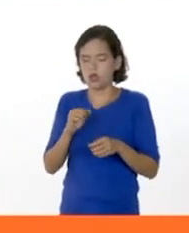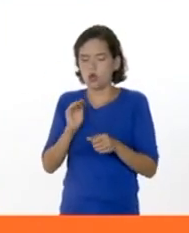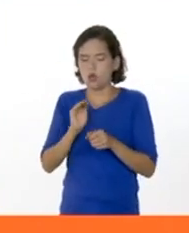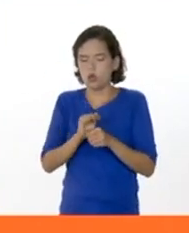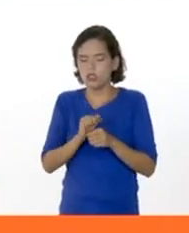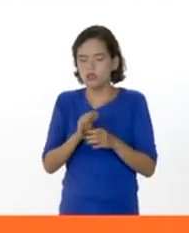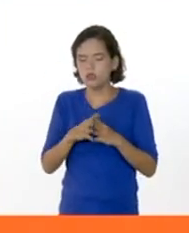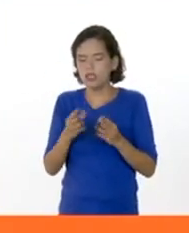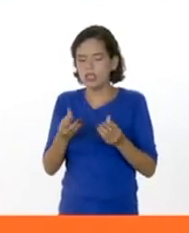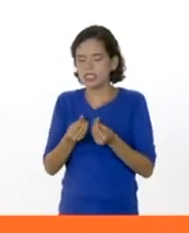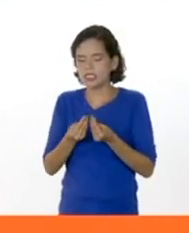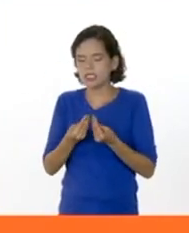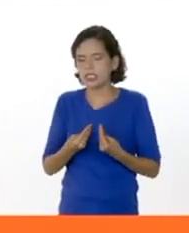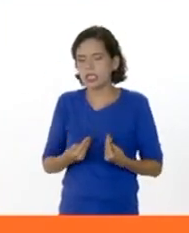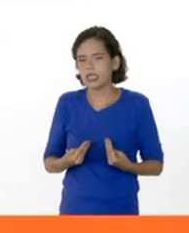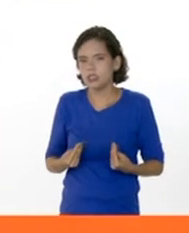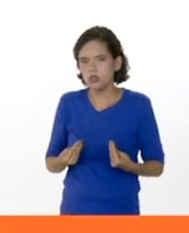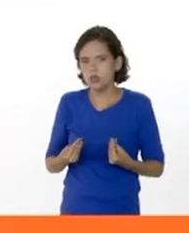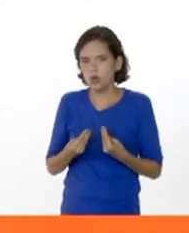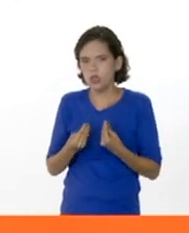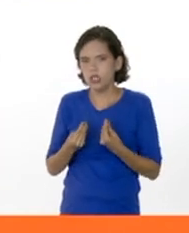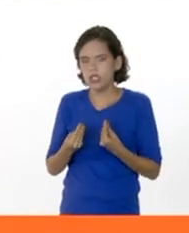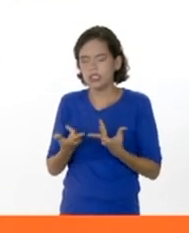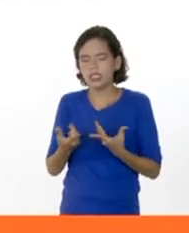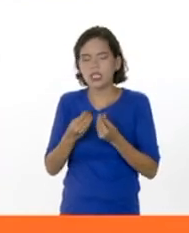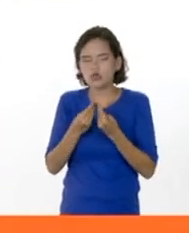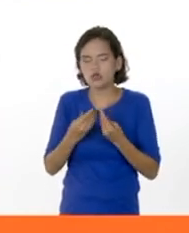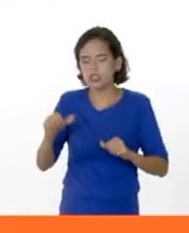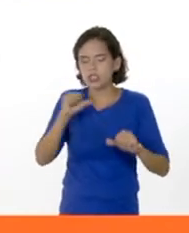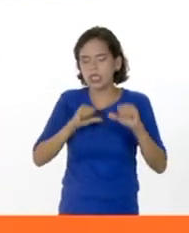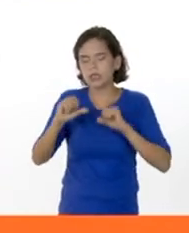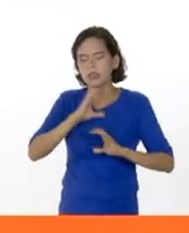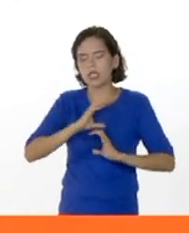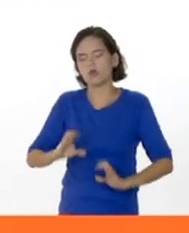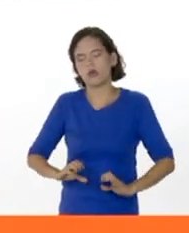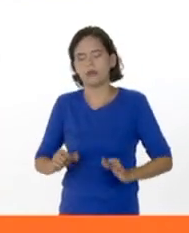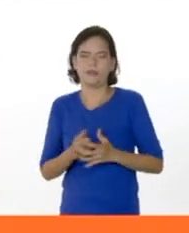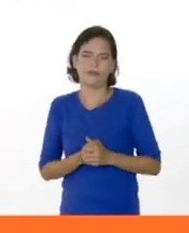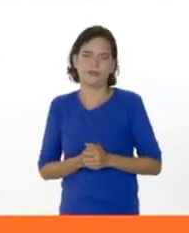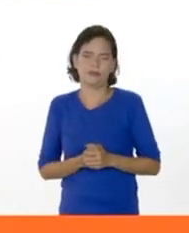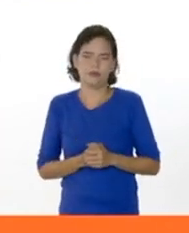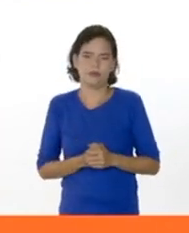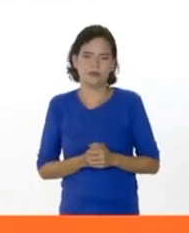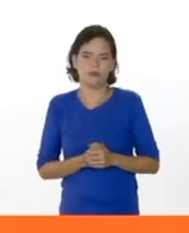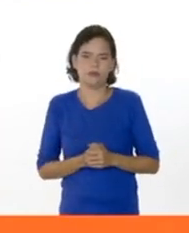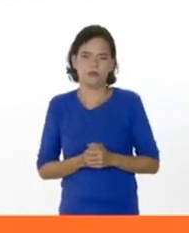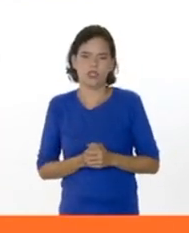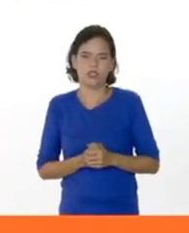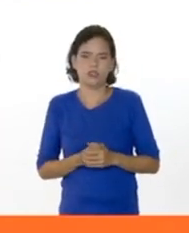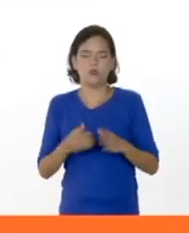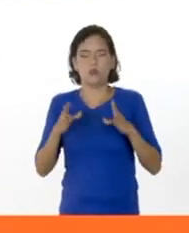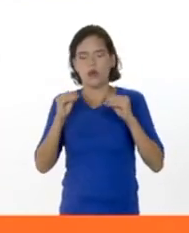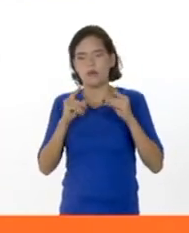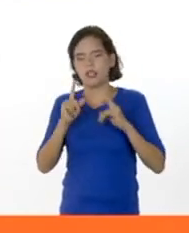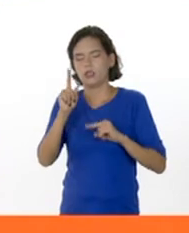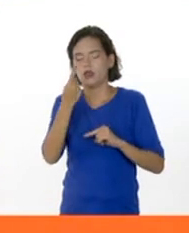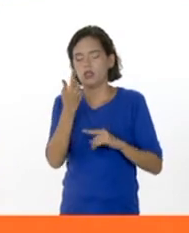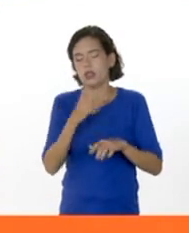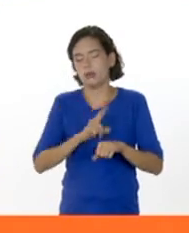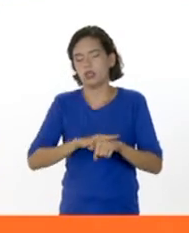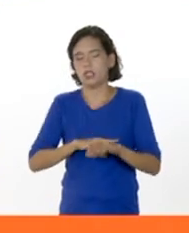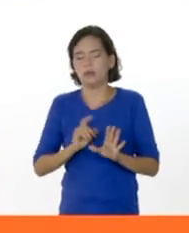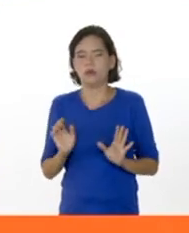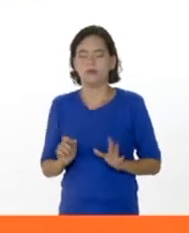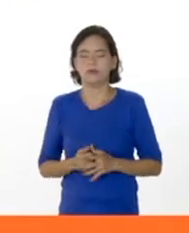las segregaciones hormonales. ¿Cuáles son esas segregaciones hormonales? Voy a hablar de una sola por cuestiones de tiempo.